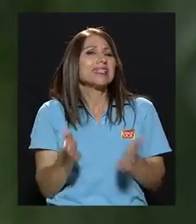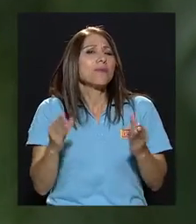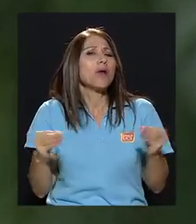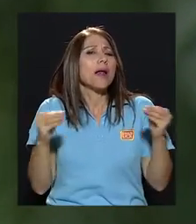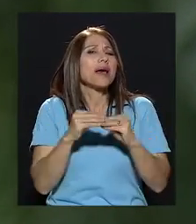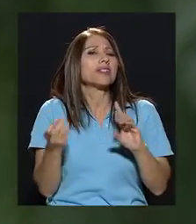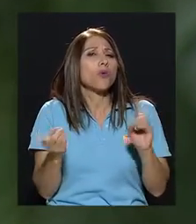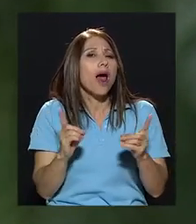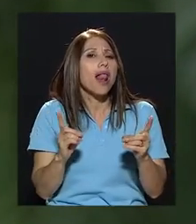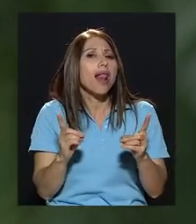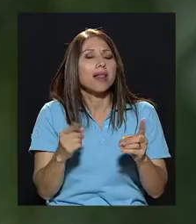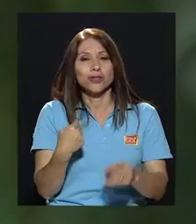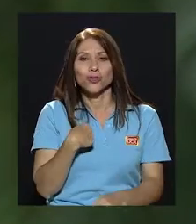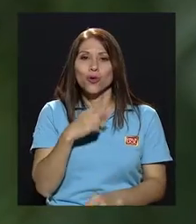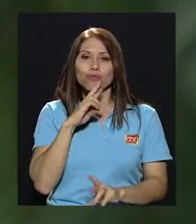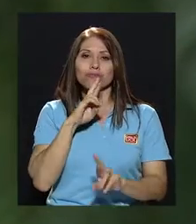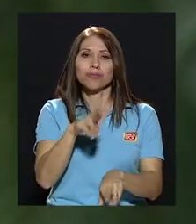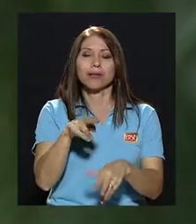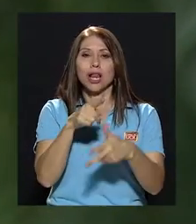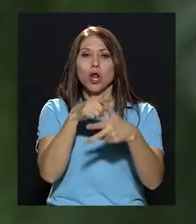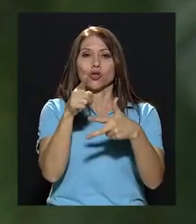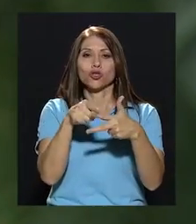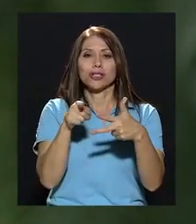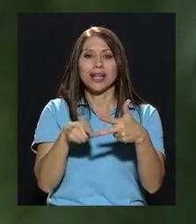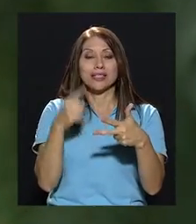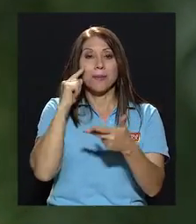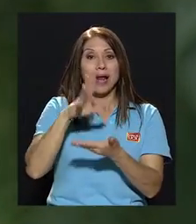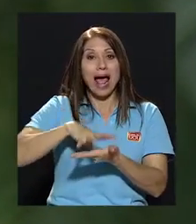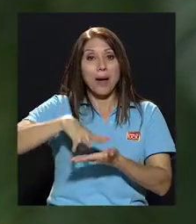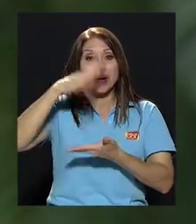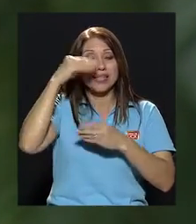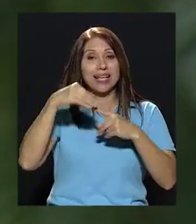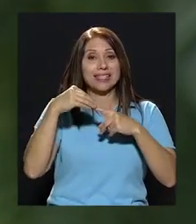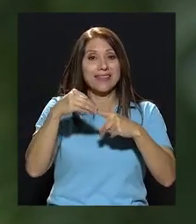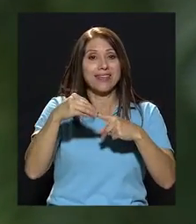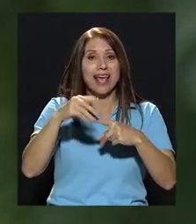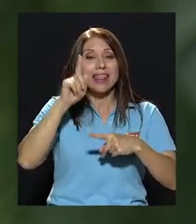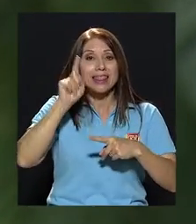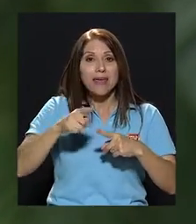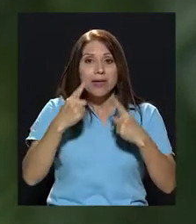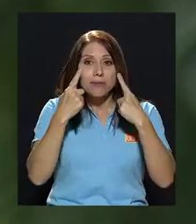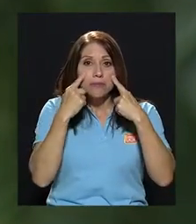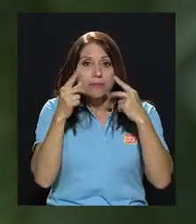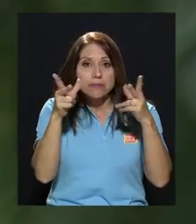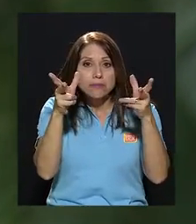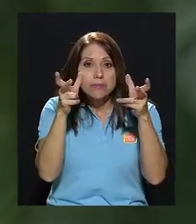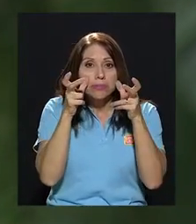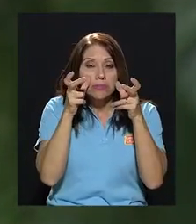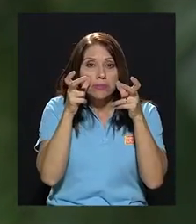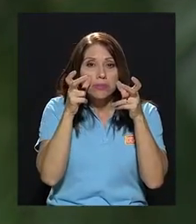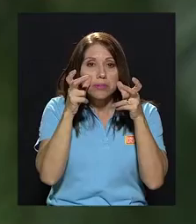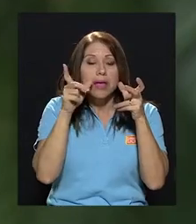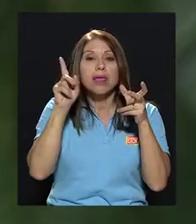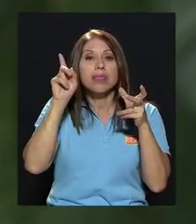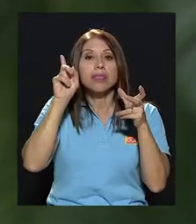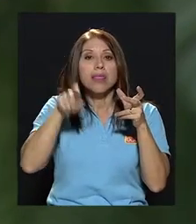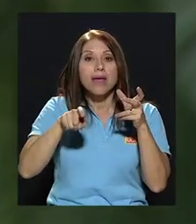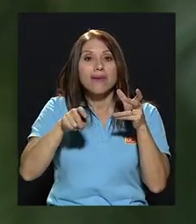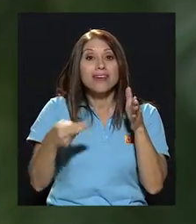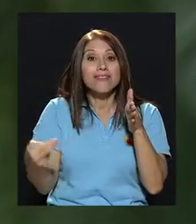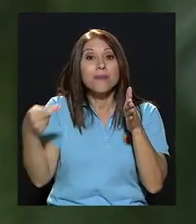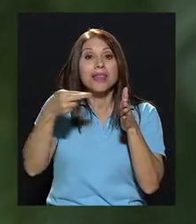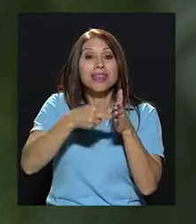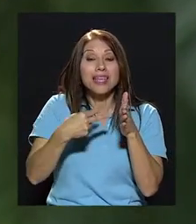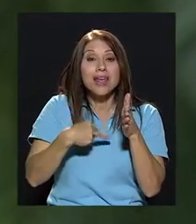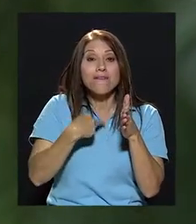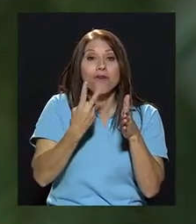Yo diría los tres. Para un aprendizaje significativo tenemos que poner atención con la vista, estar repitiendo incluso en